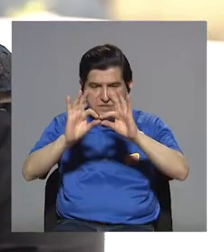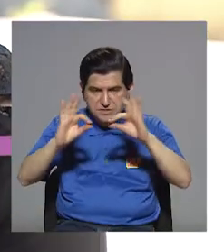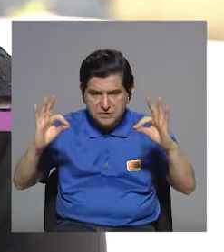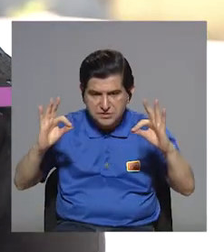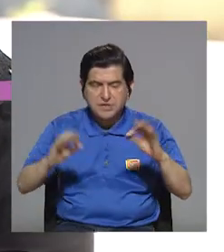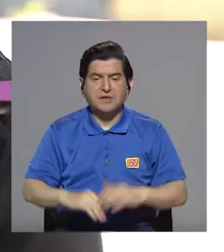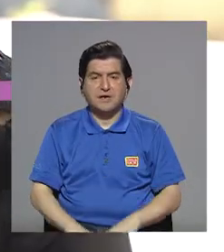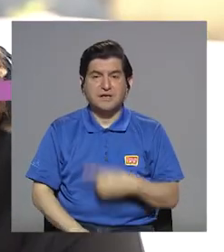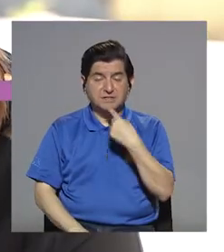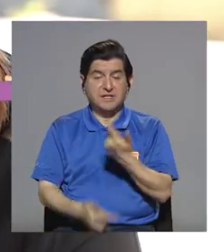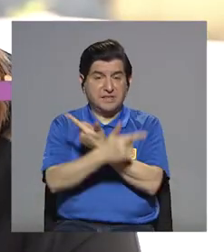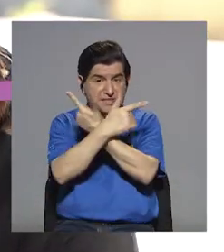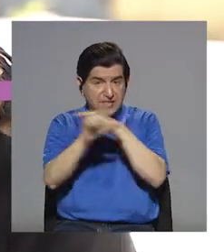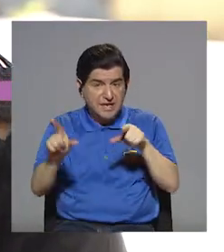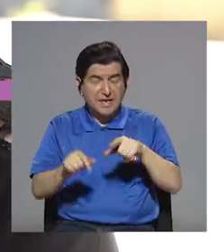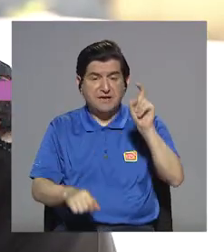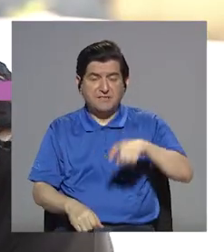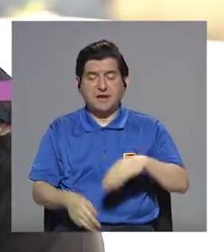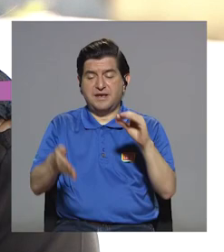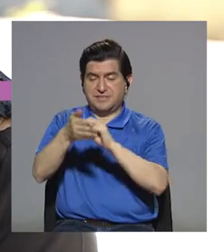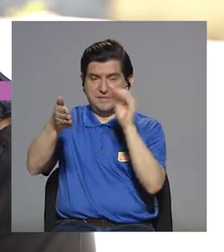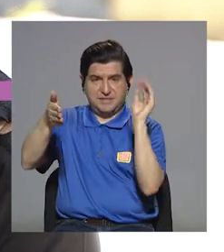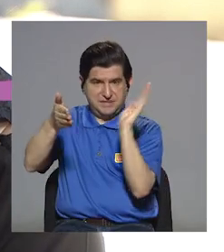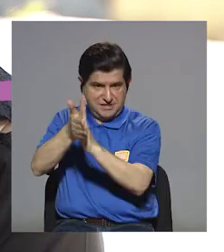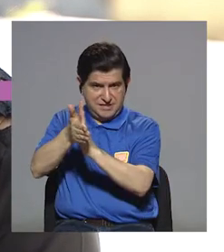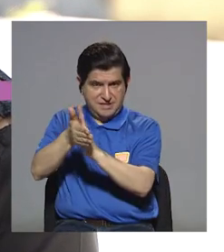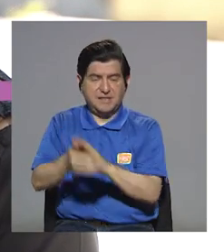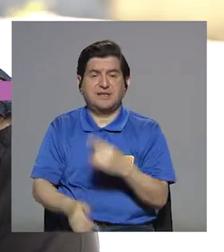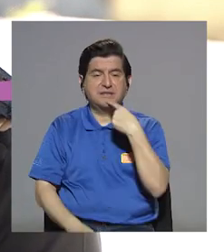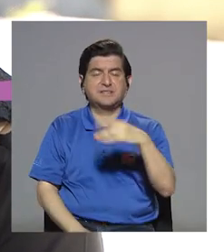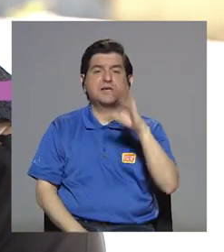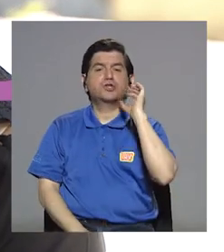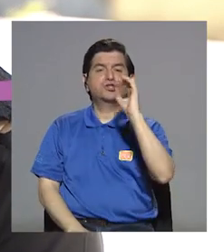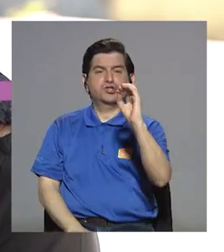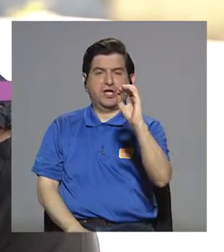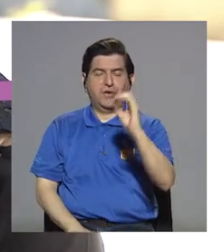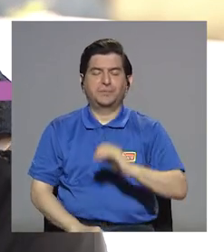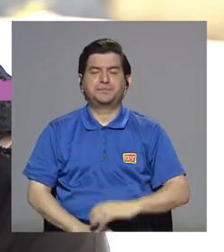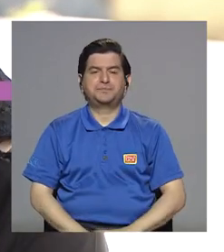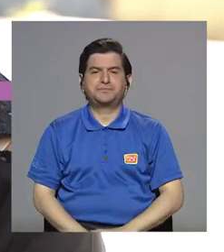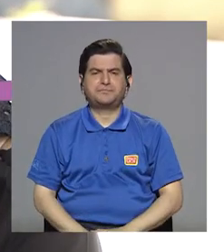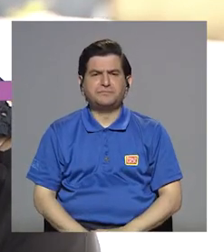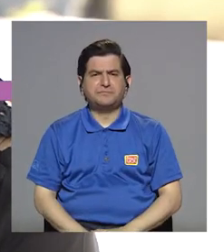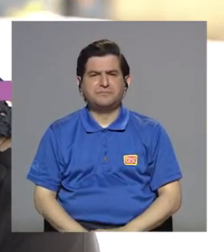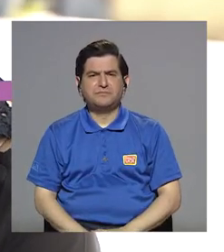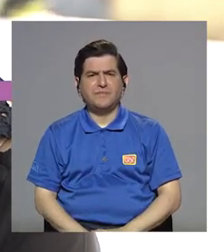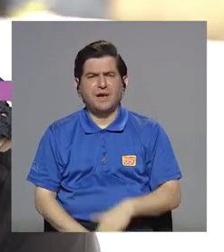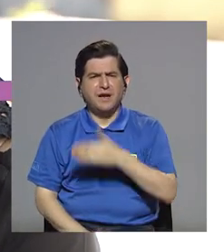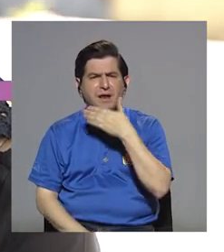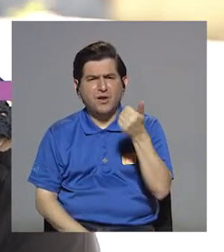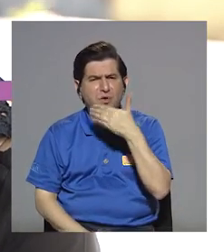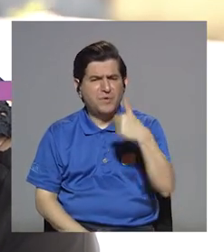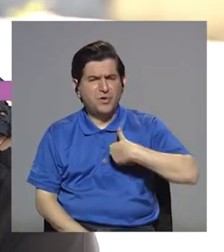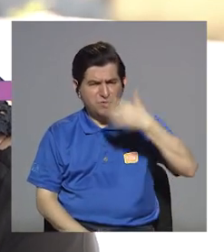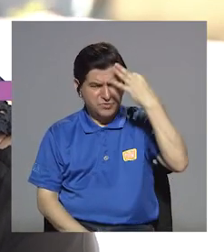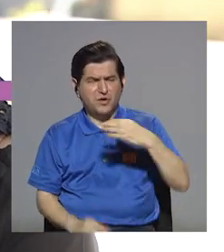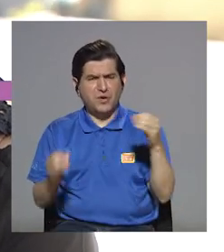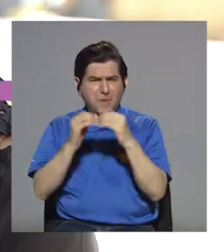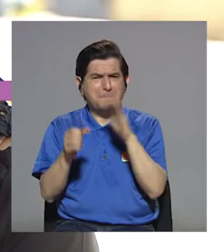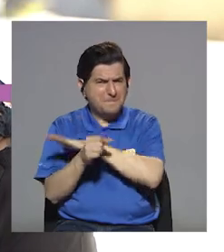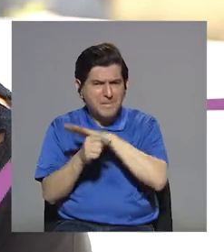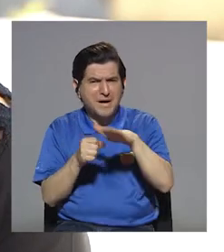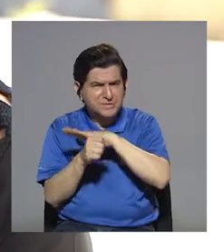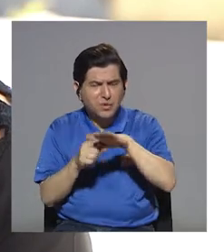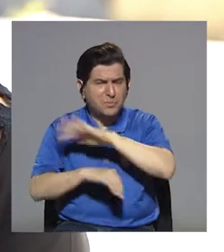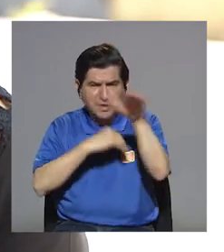si él dice, ese producto es libre de colesterol, tiene que venir acá, obviamente cero y cero. Debería ser mejor, me parece a como más